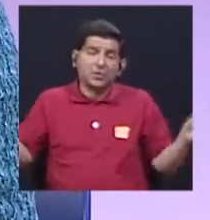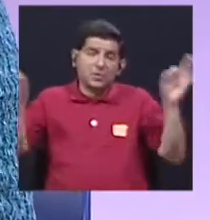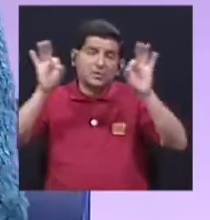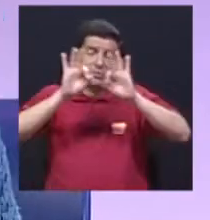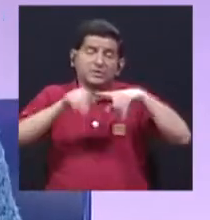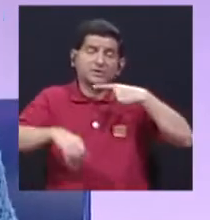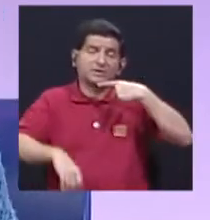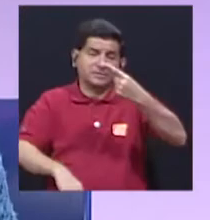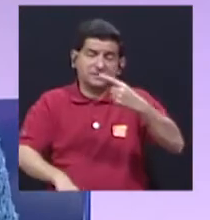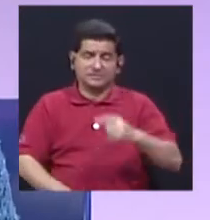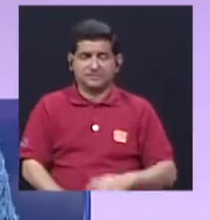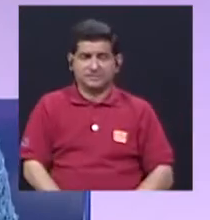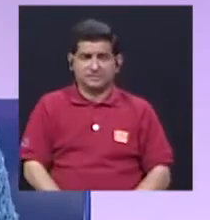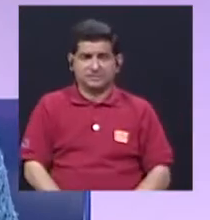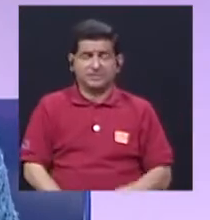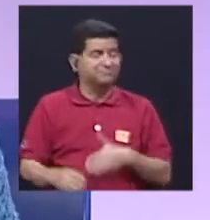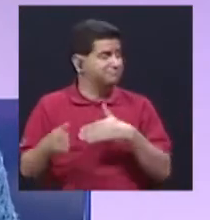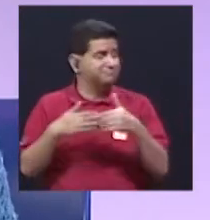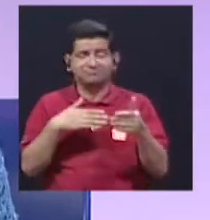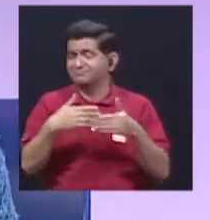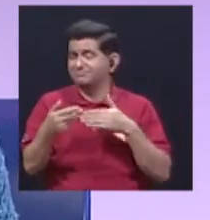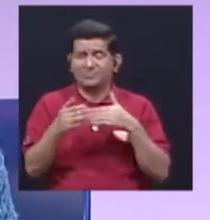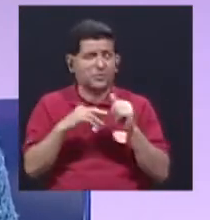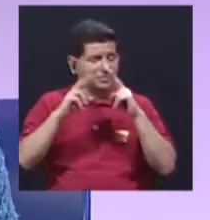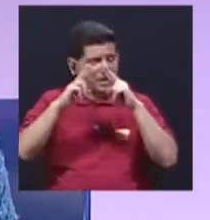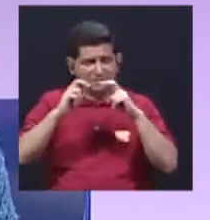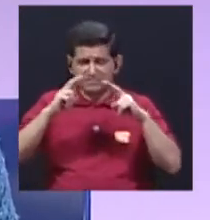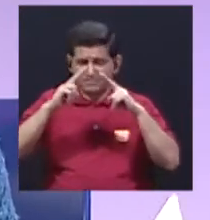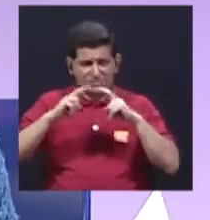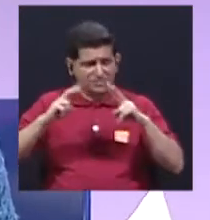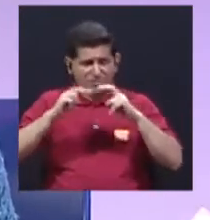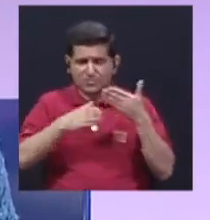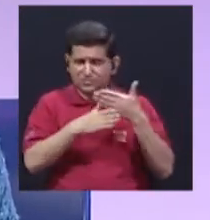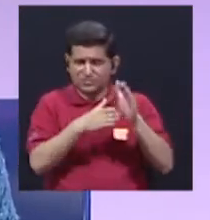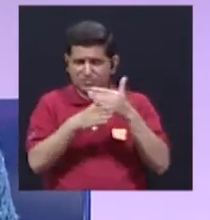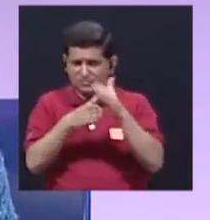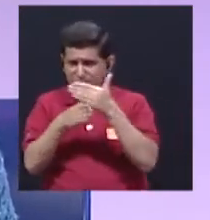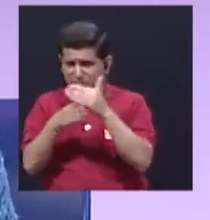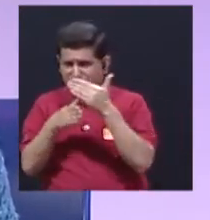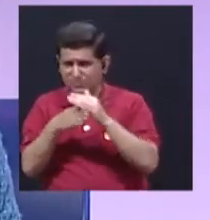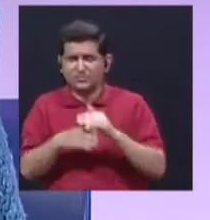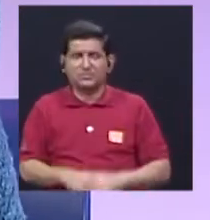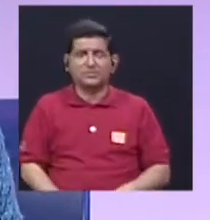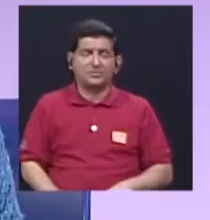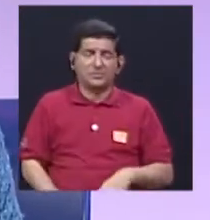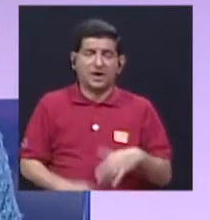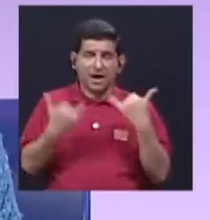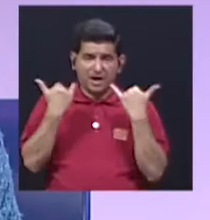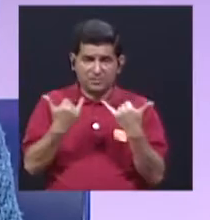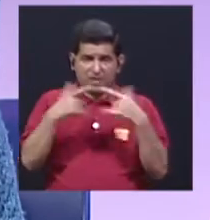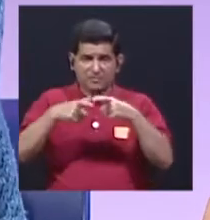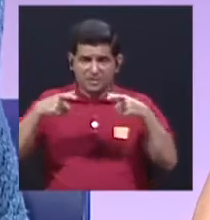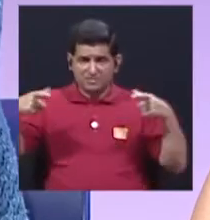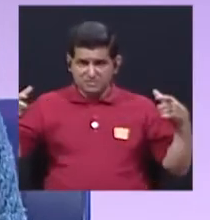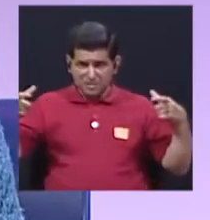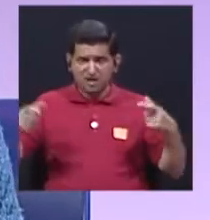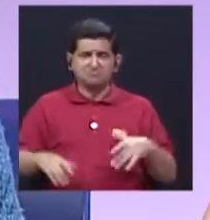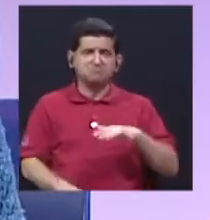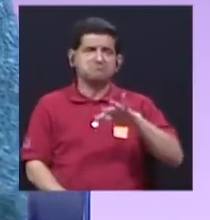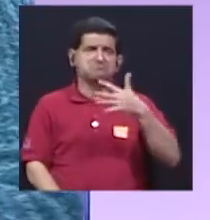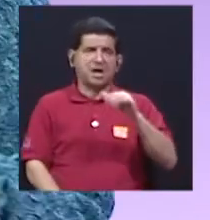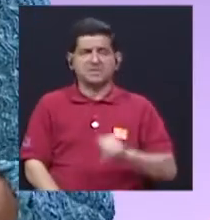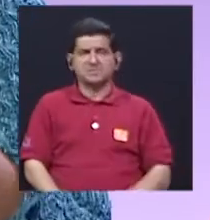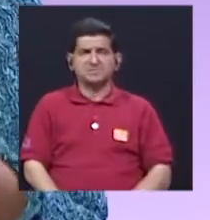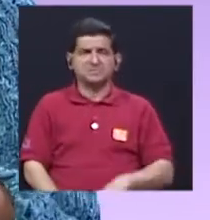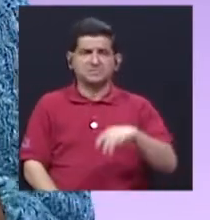plantear que, aún haciendo una revisión de cómo están distribuidas las frecuencias en este momento, aproximadamente